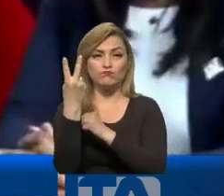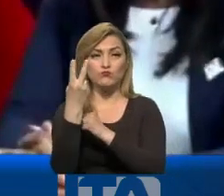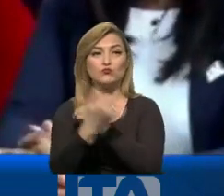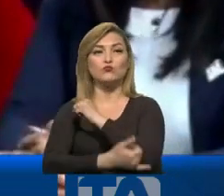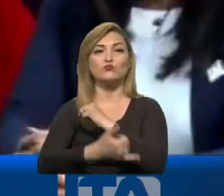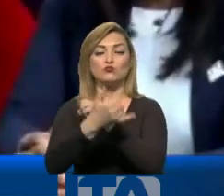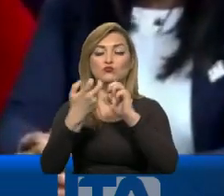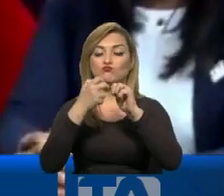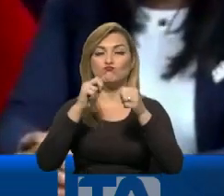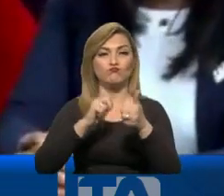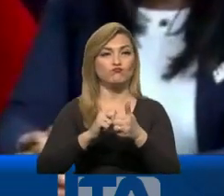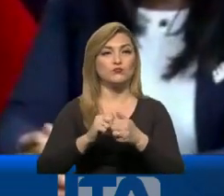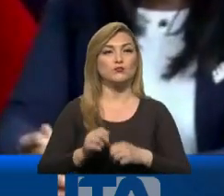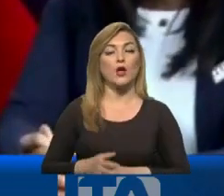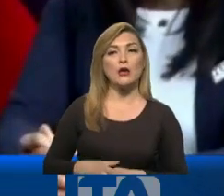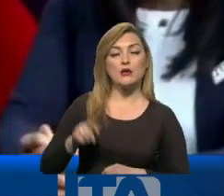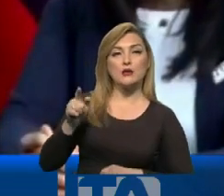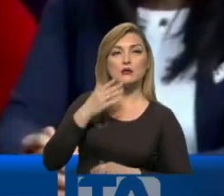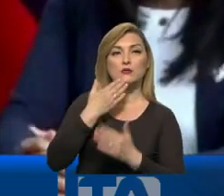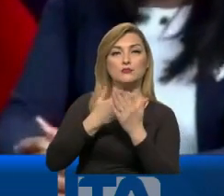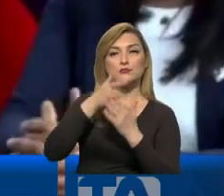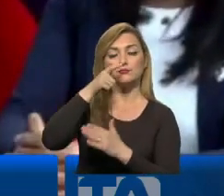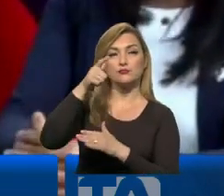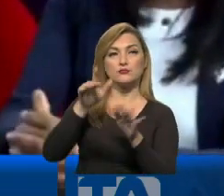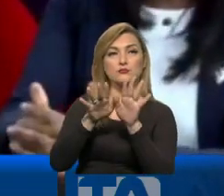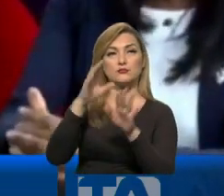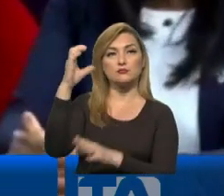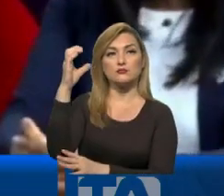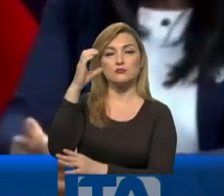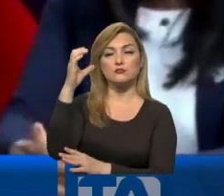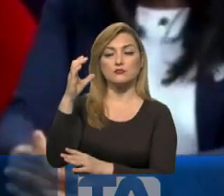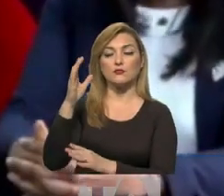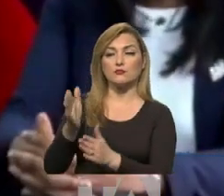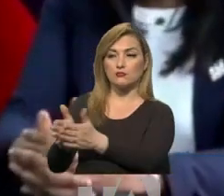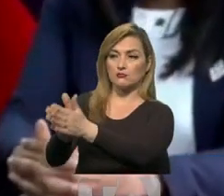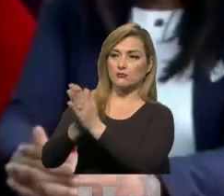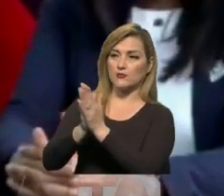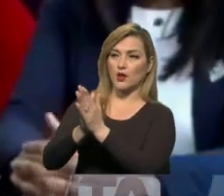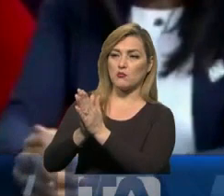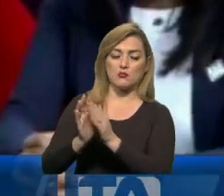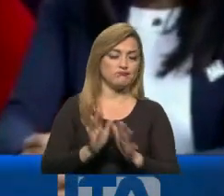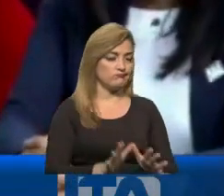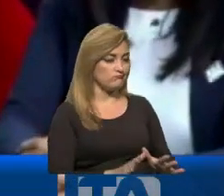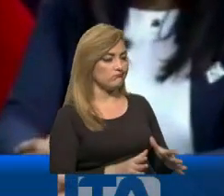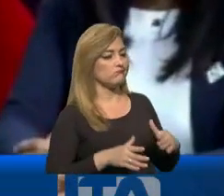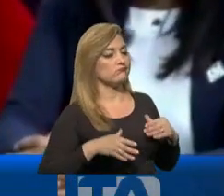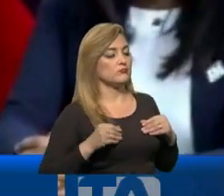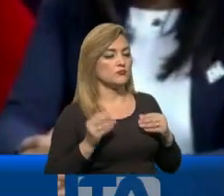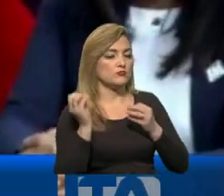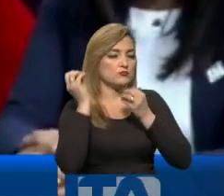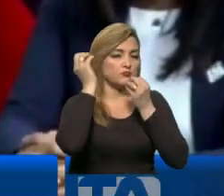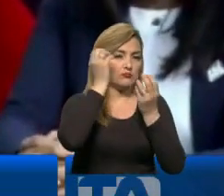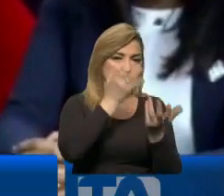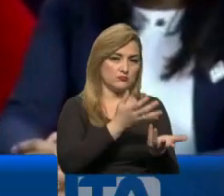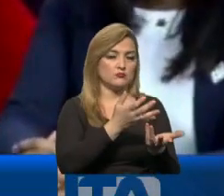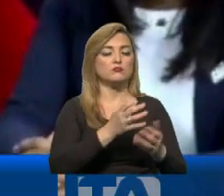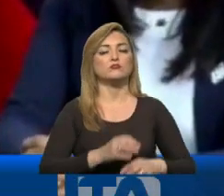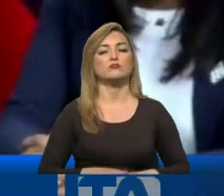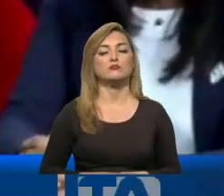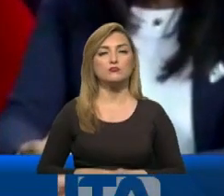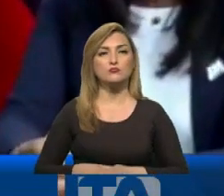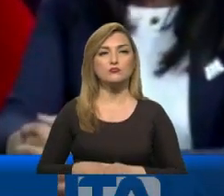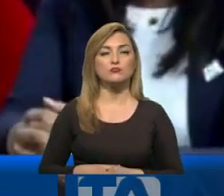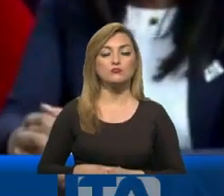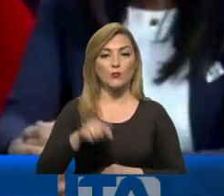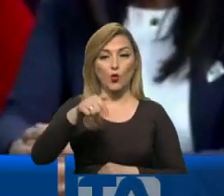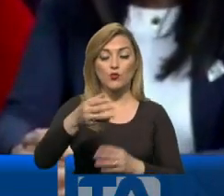Muchísimas gracias a la Fiscalía General de Colombia por haber aceptado la petición de información que el día de hoy nos ha